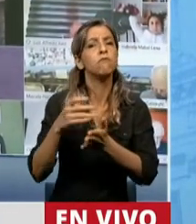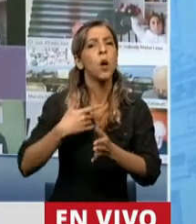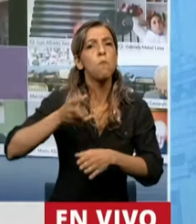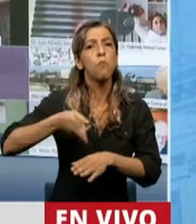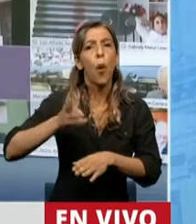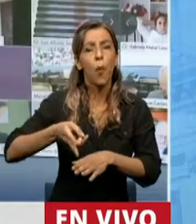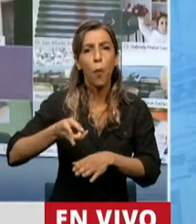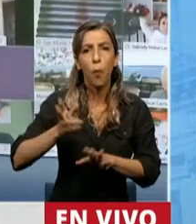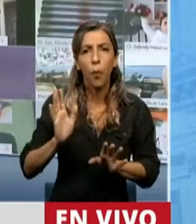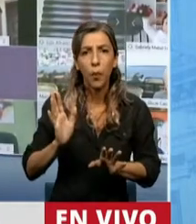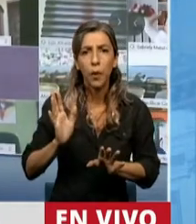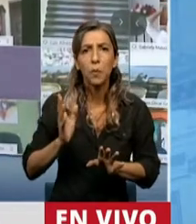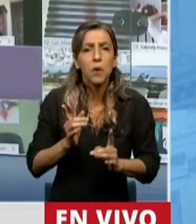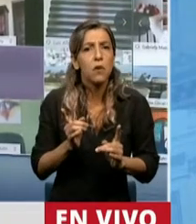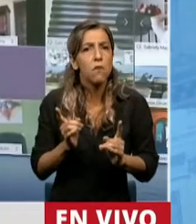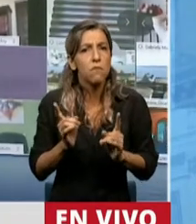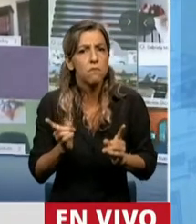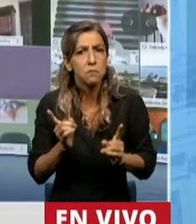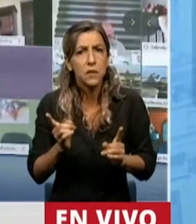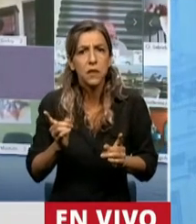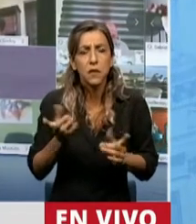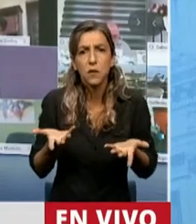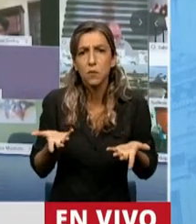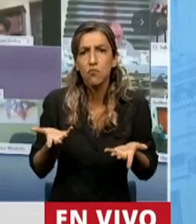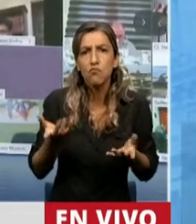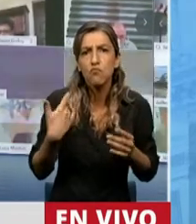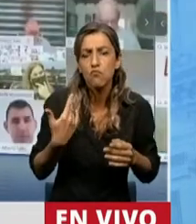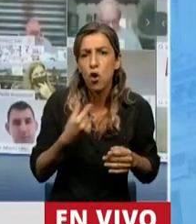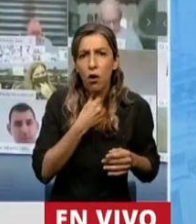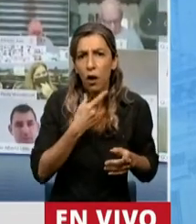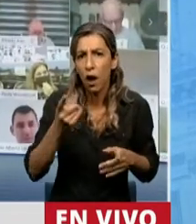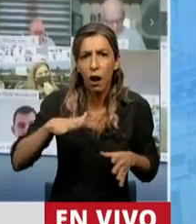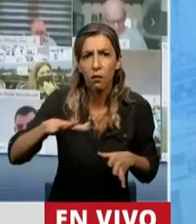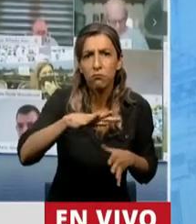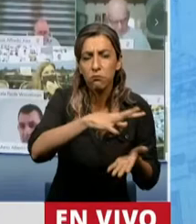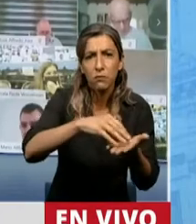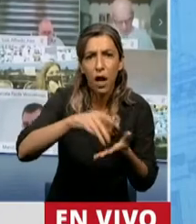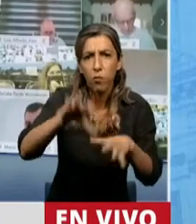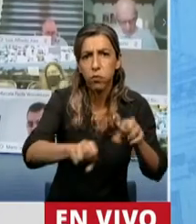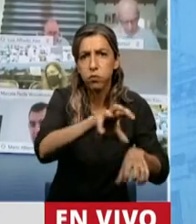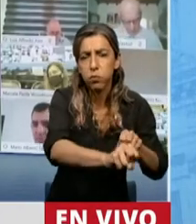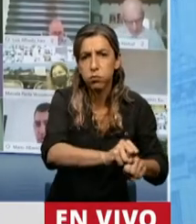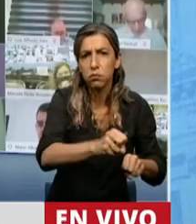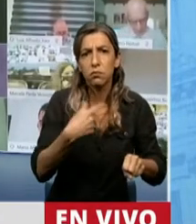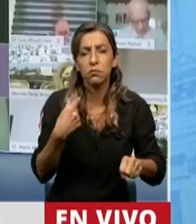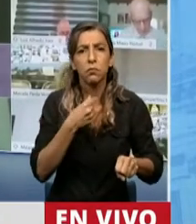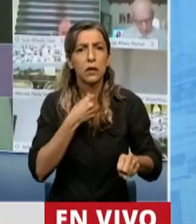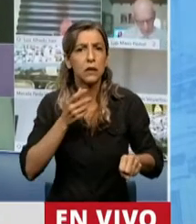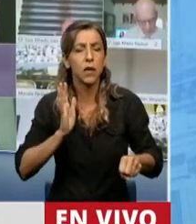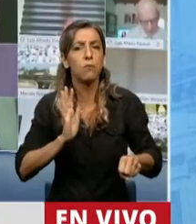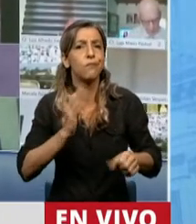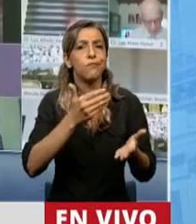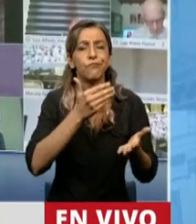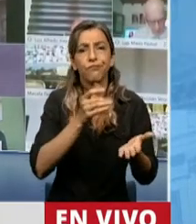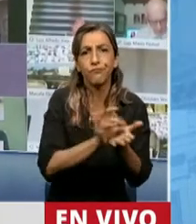actuales ocupaciones de tierra que reclaman vivienda. Y escuchamos cómo se la pasan desde la